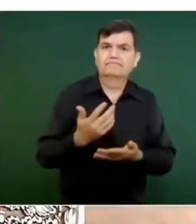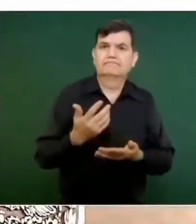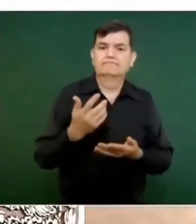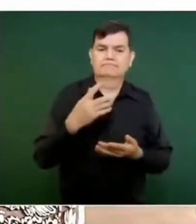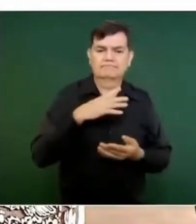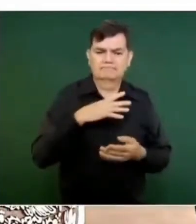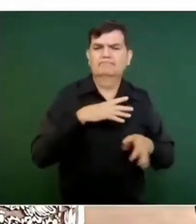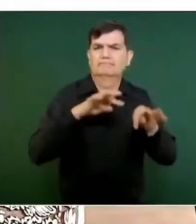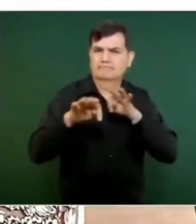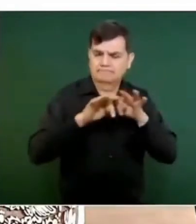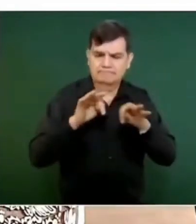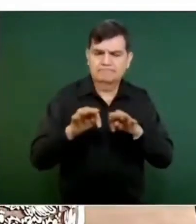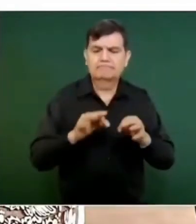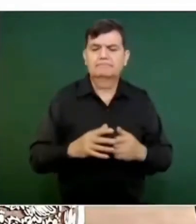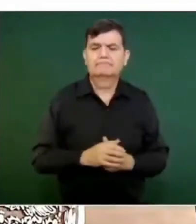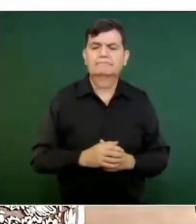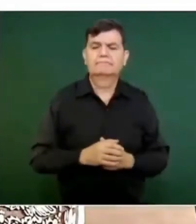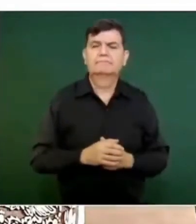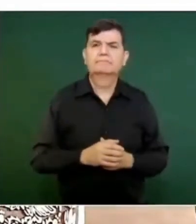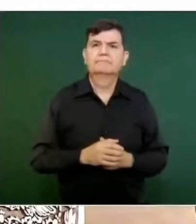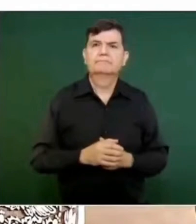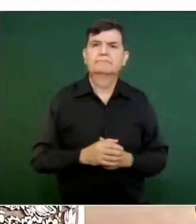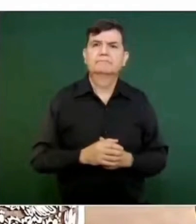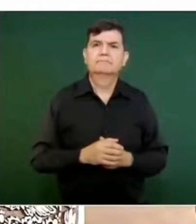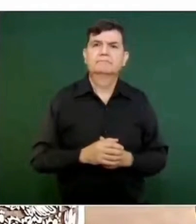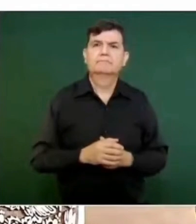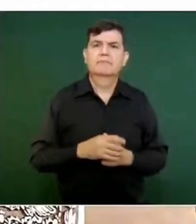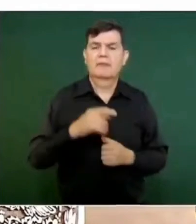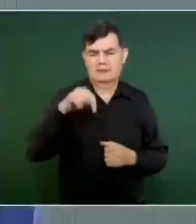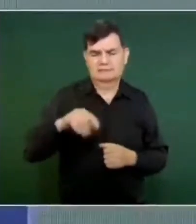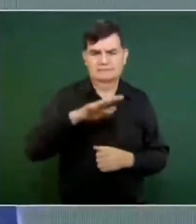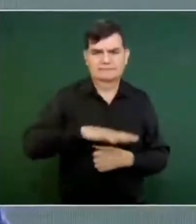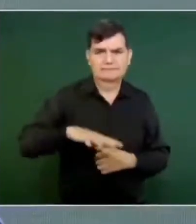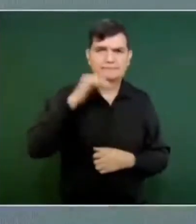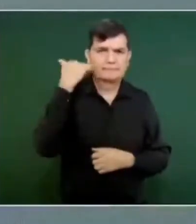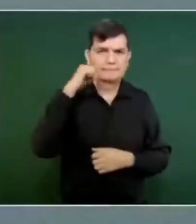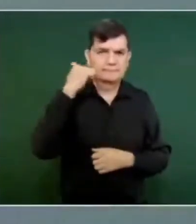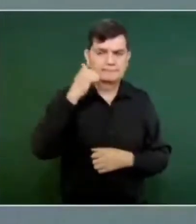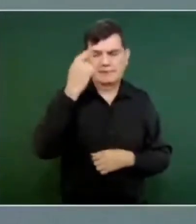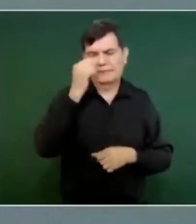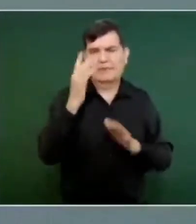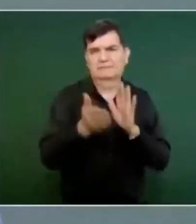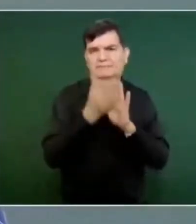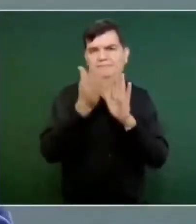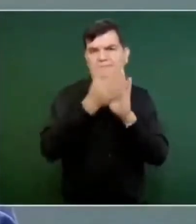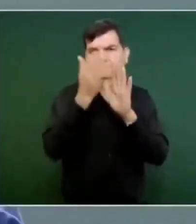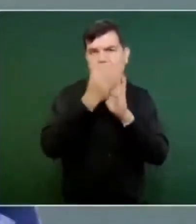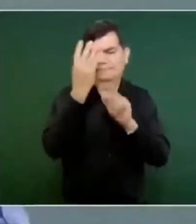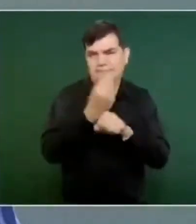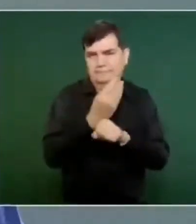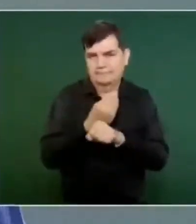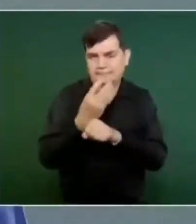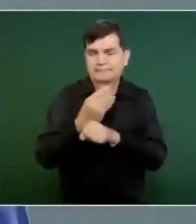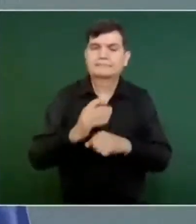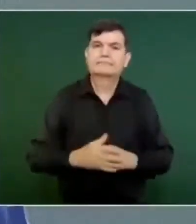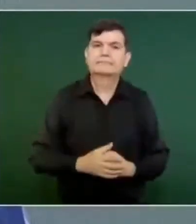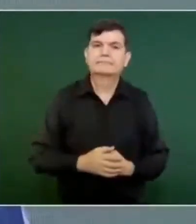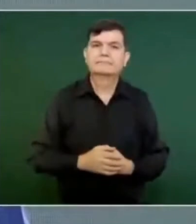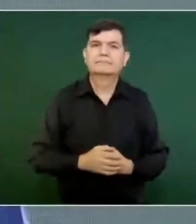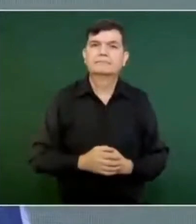trabajo en Acapulco en construcción y